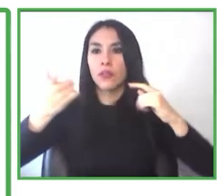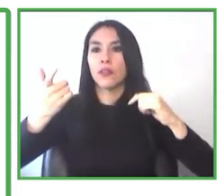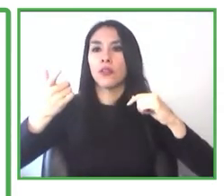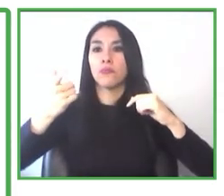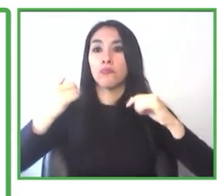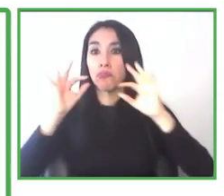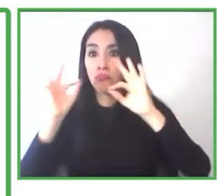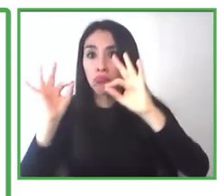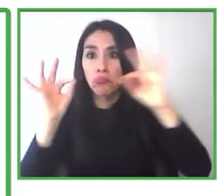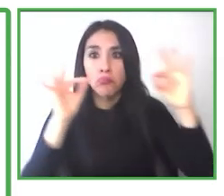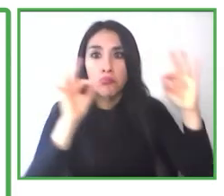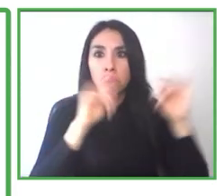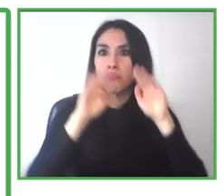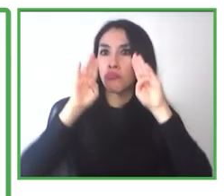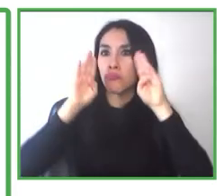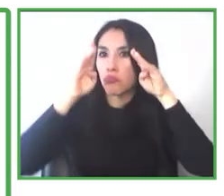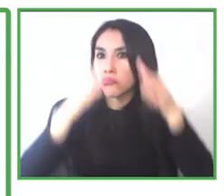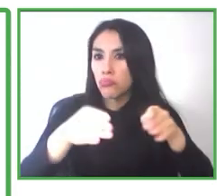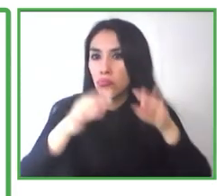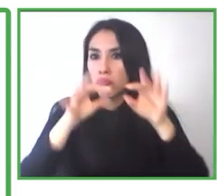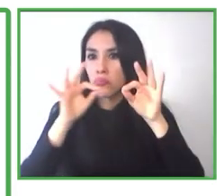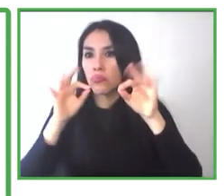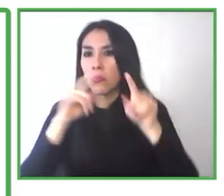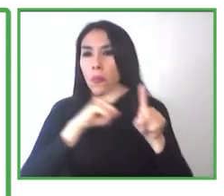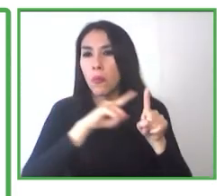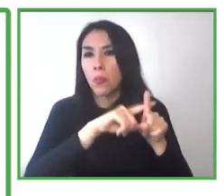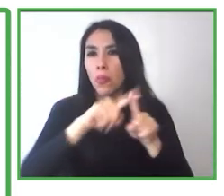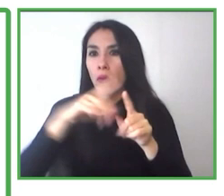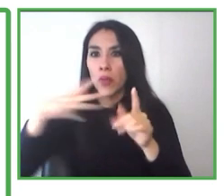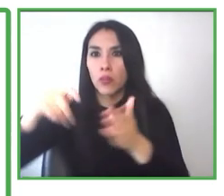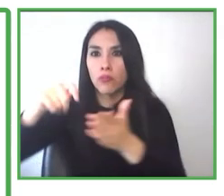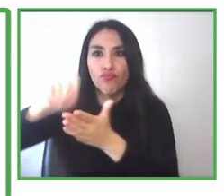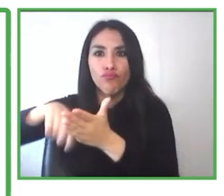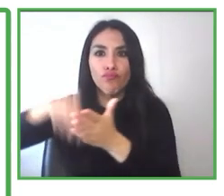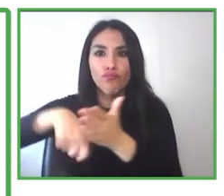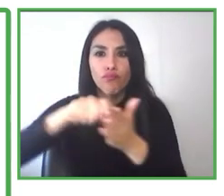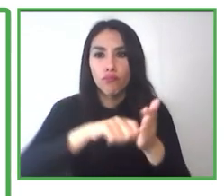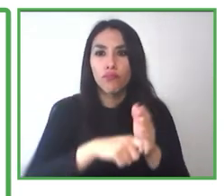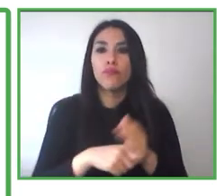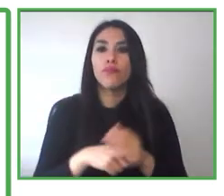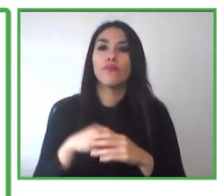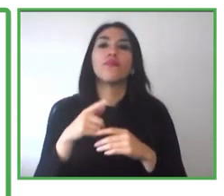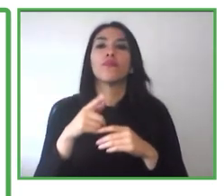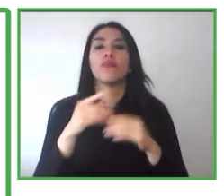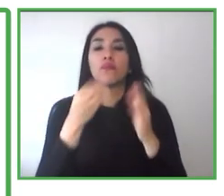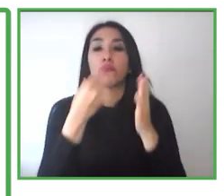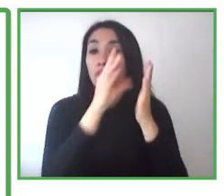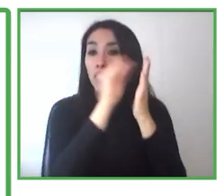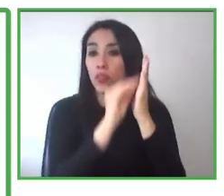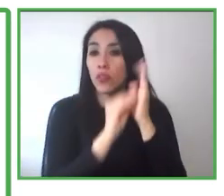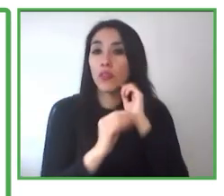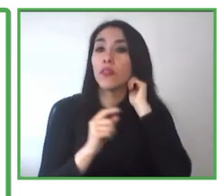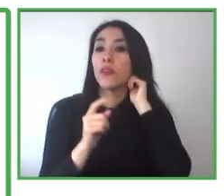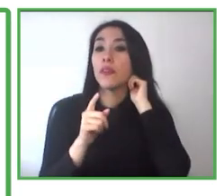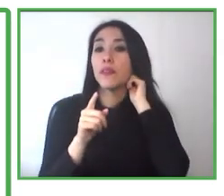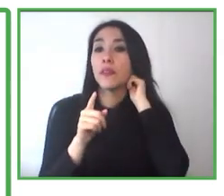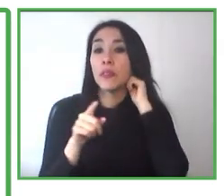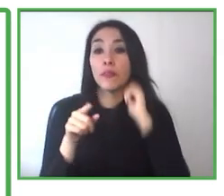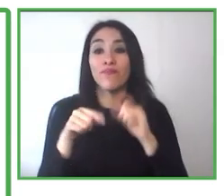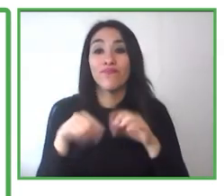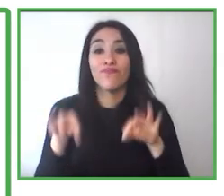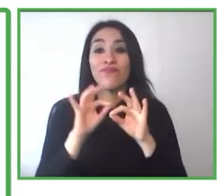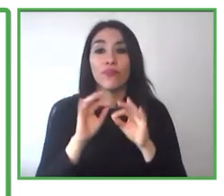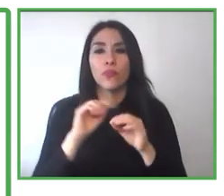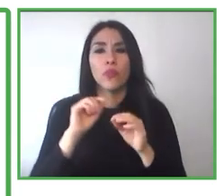la contratación, como por ejemplo, instaurando un sistema de intérpretes en lengua de señal línea para las personas sordas,